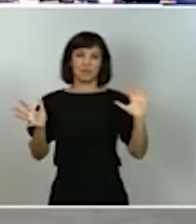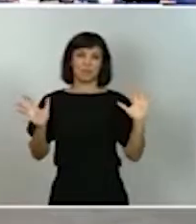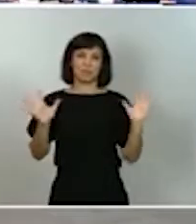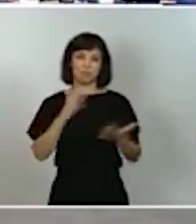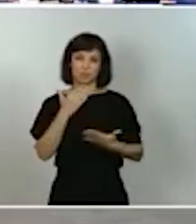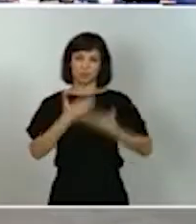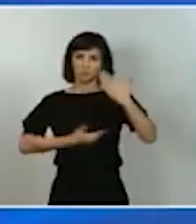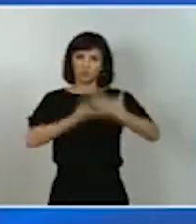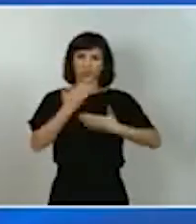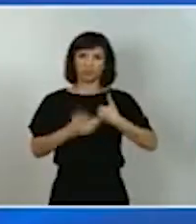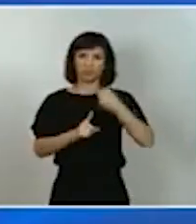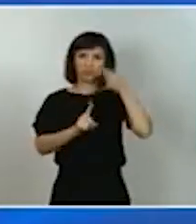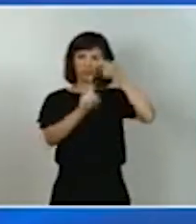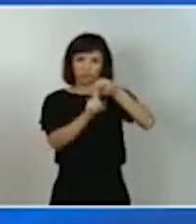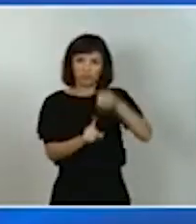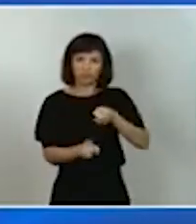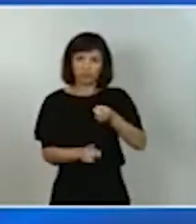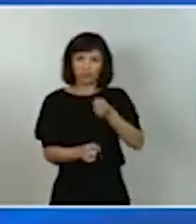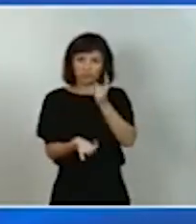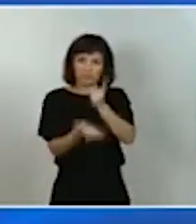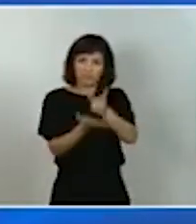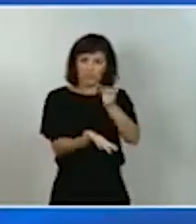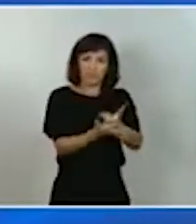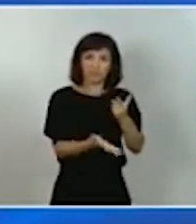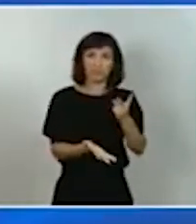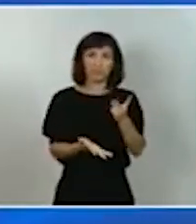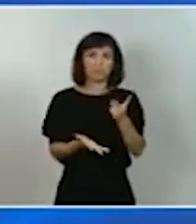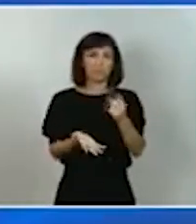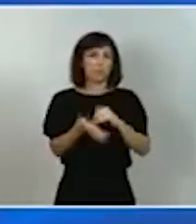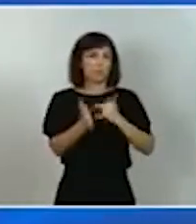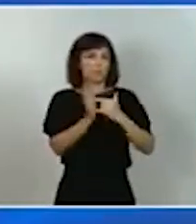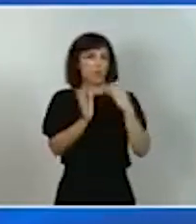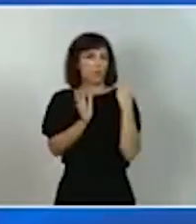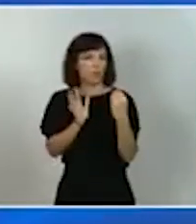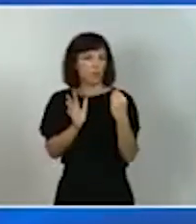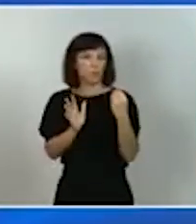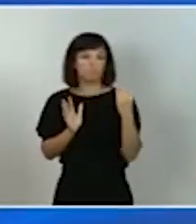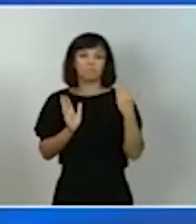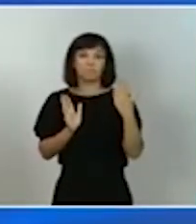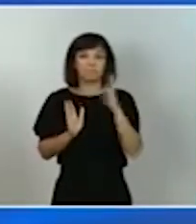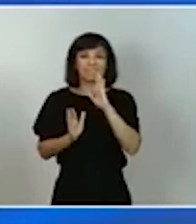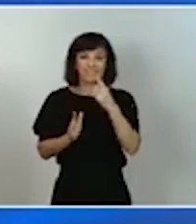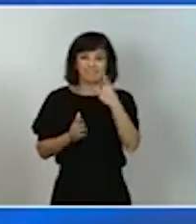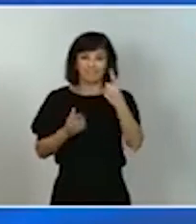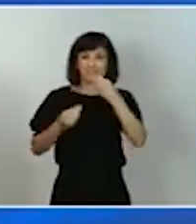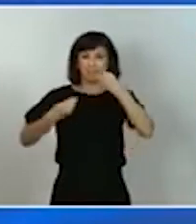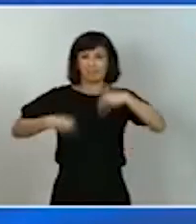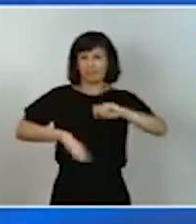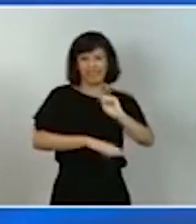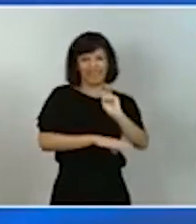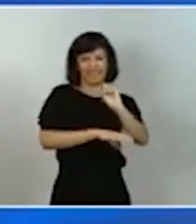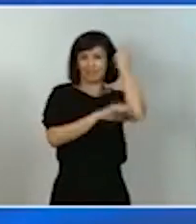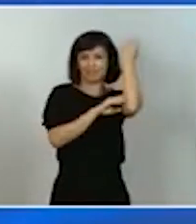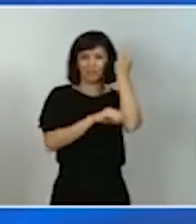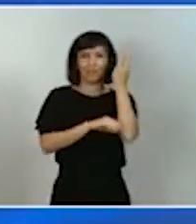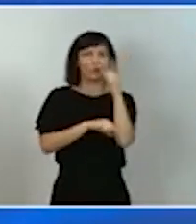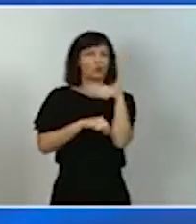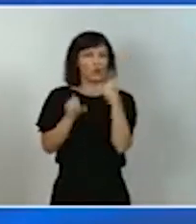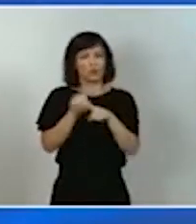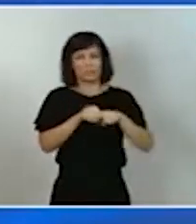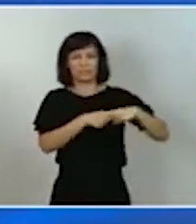con desafíos, con grandes proyectos, como he dicho antes, fue una historia de éxito. Todos formamos parte de ese proyecto de país.